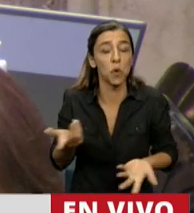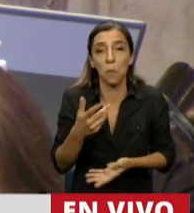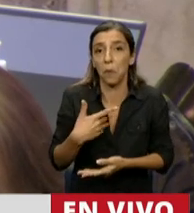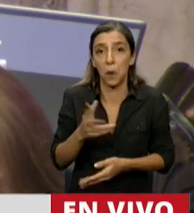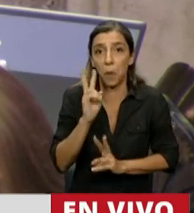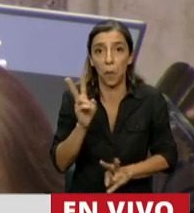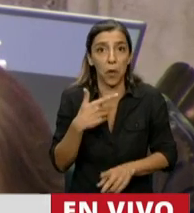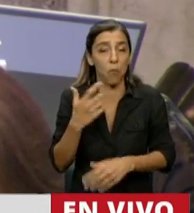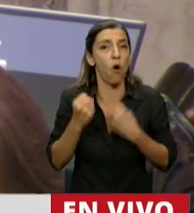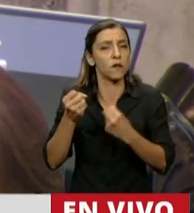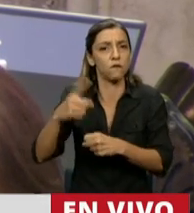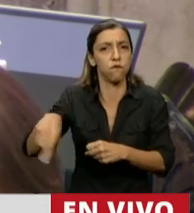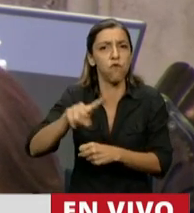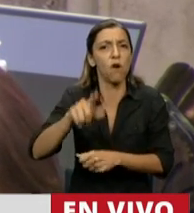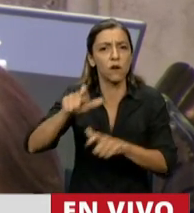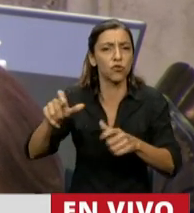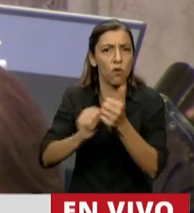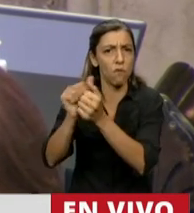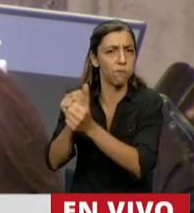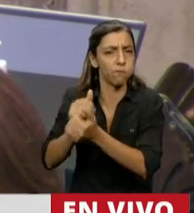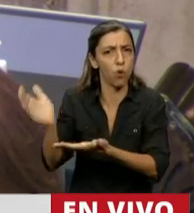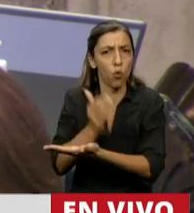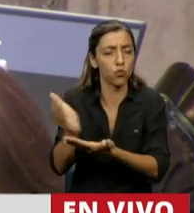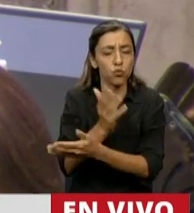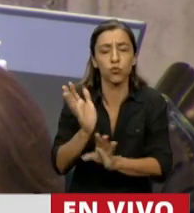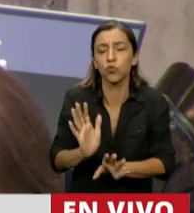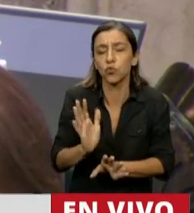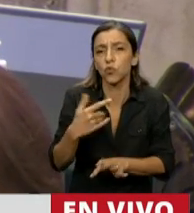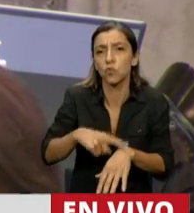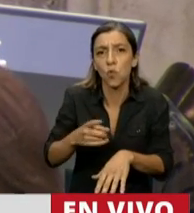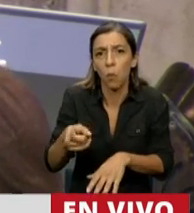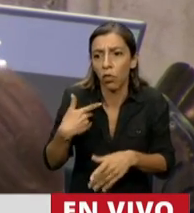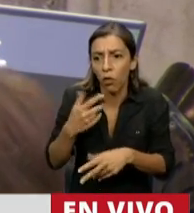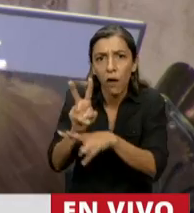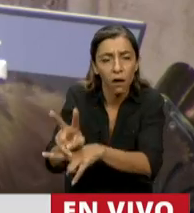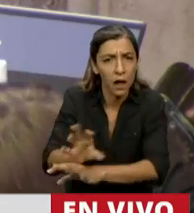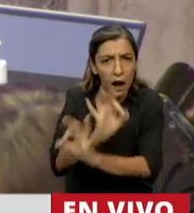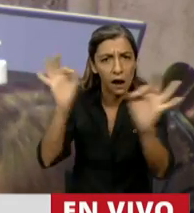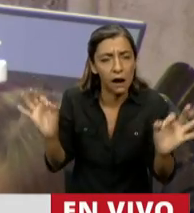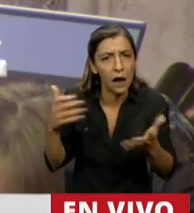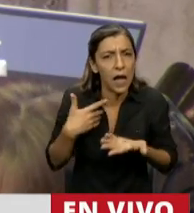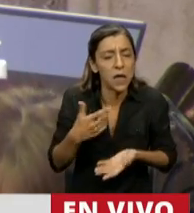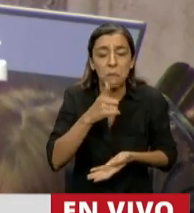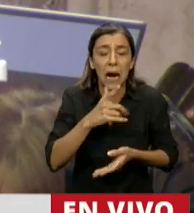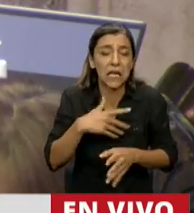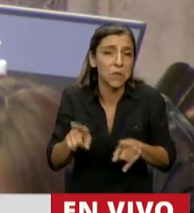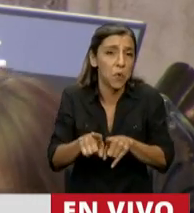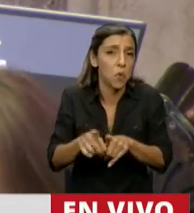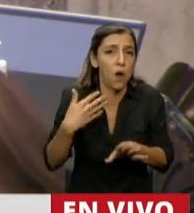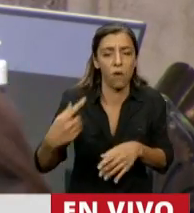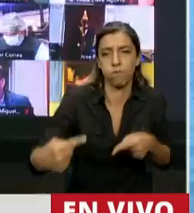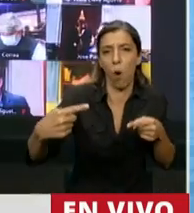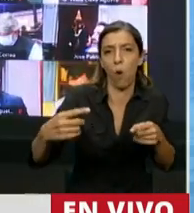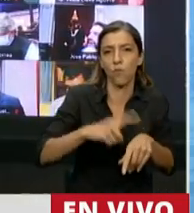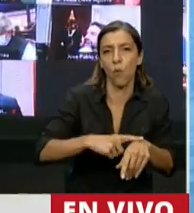eso es consecuencia de ese enfrentamiento que tuvimos, yo soy productor, en el 2008, que tan